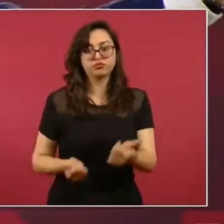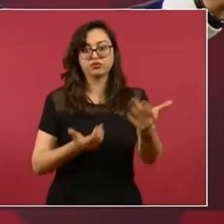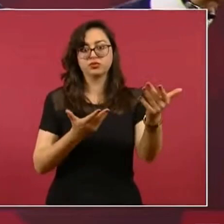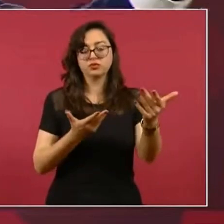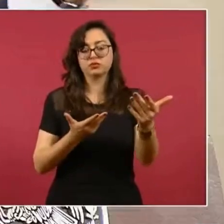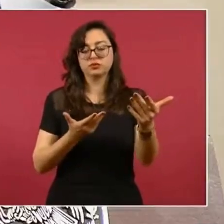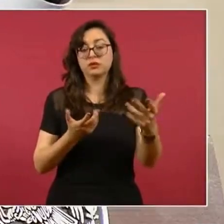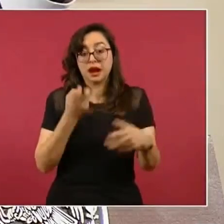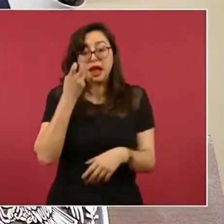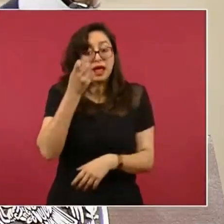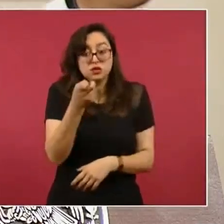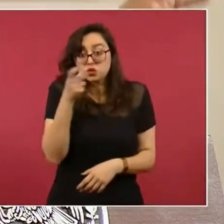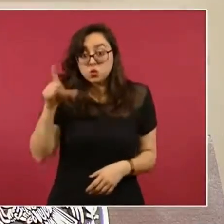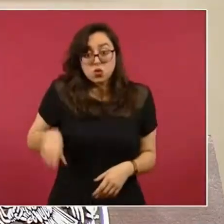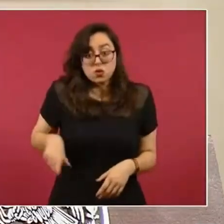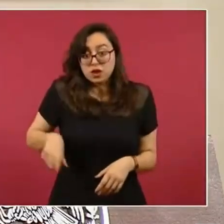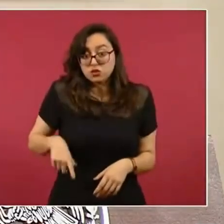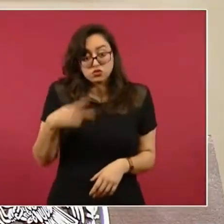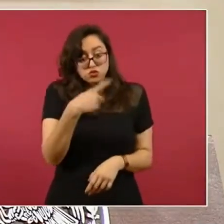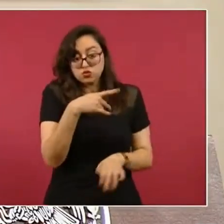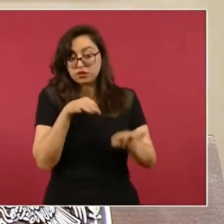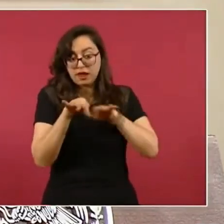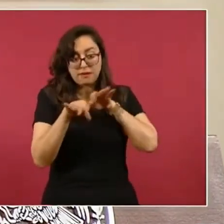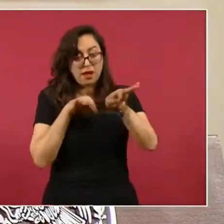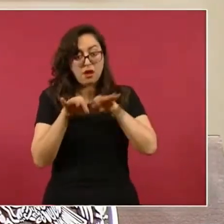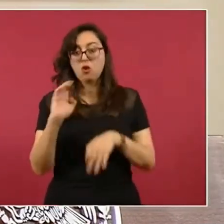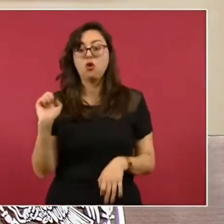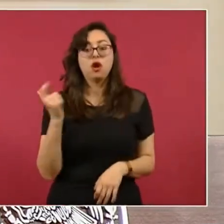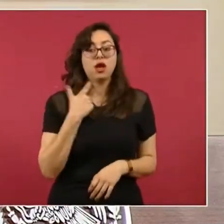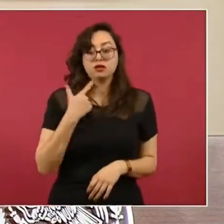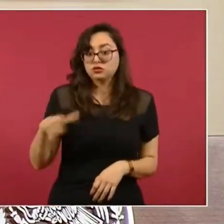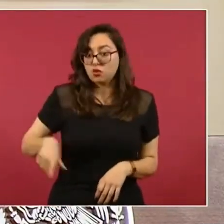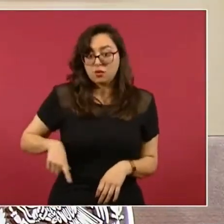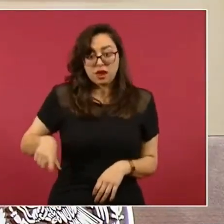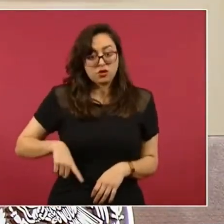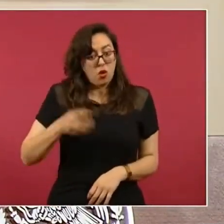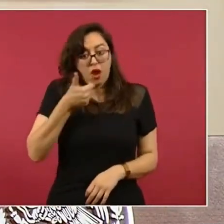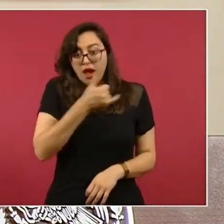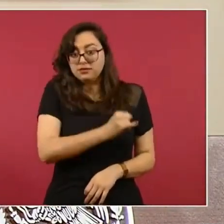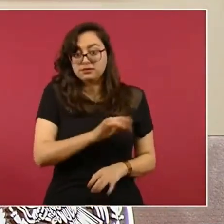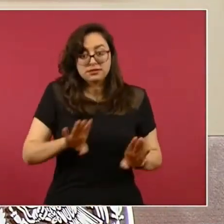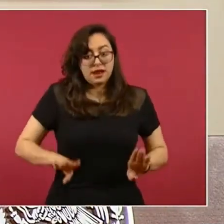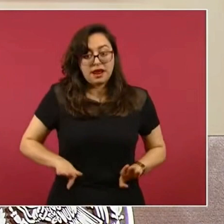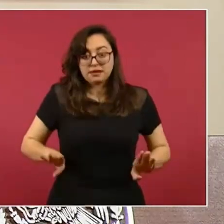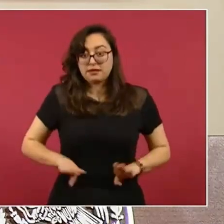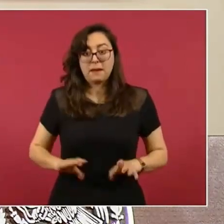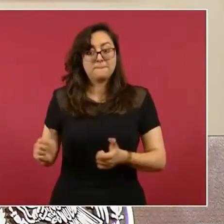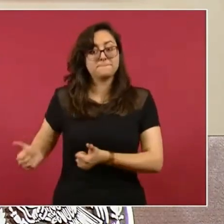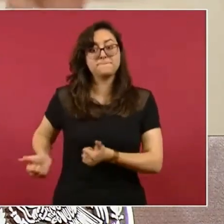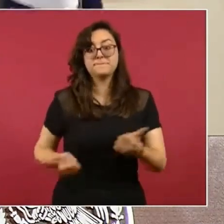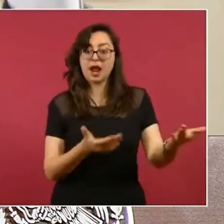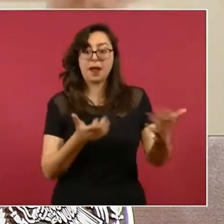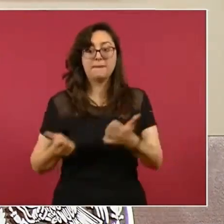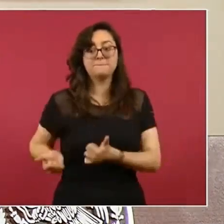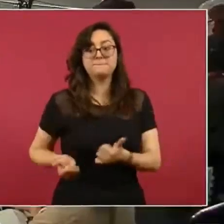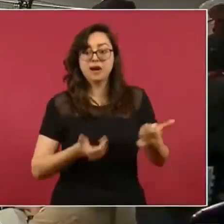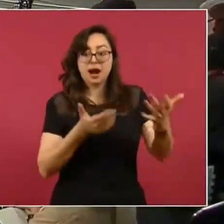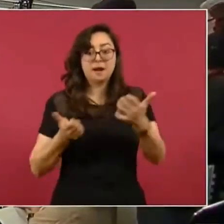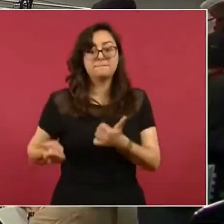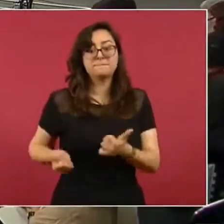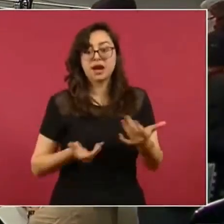cooptar, comprar. Para todos.